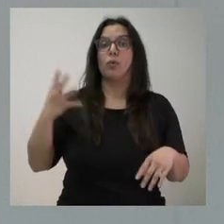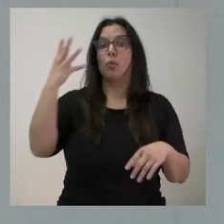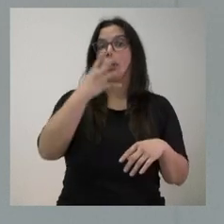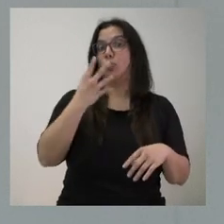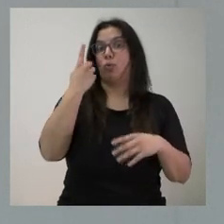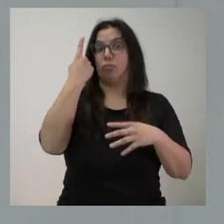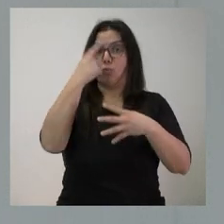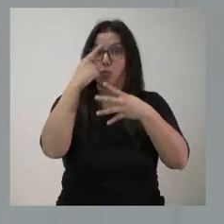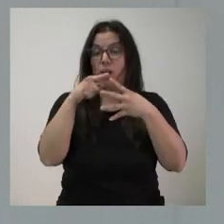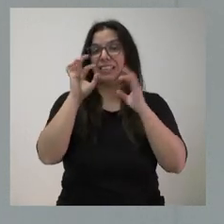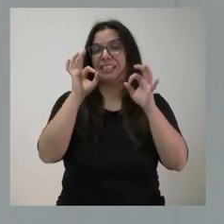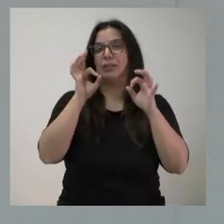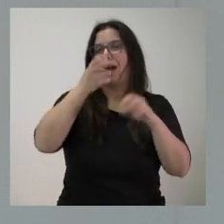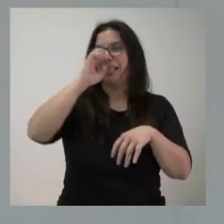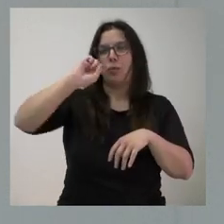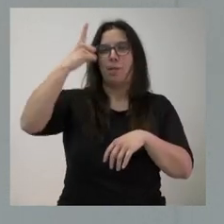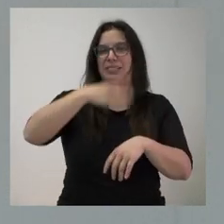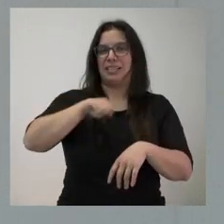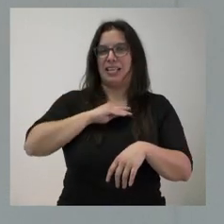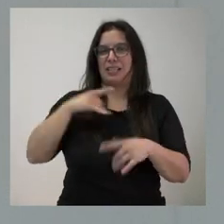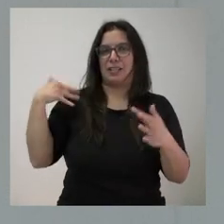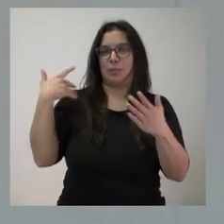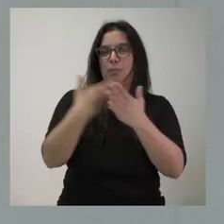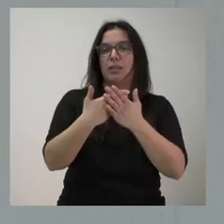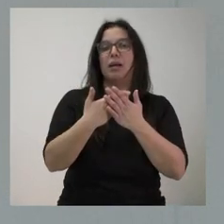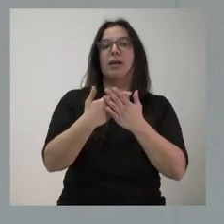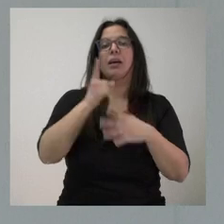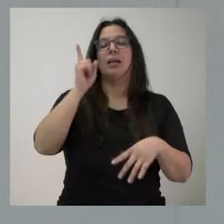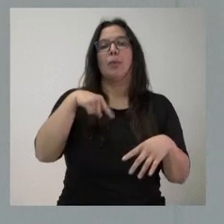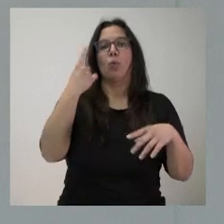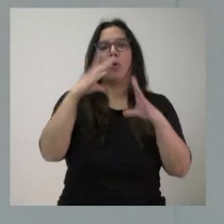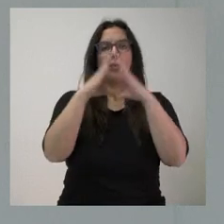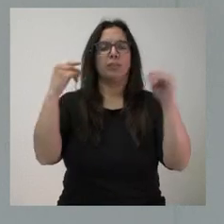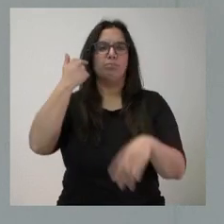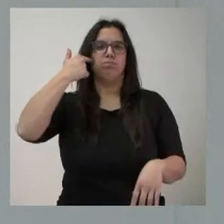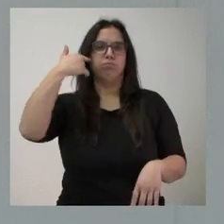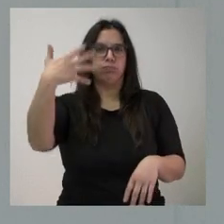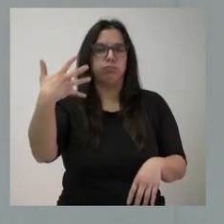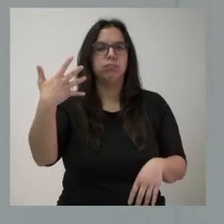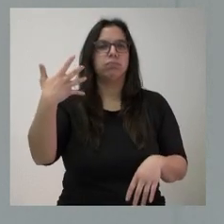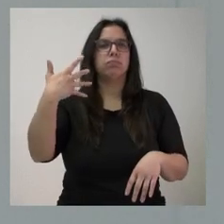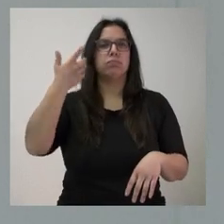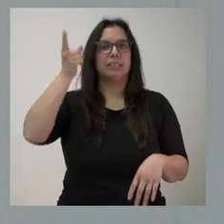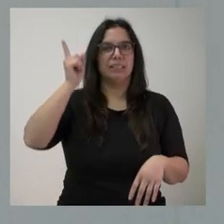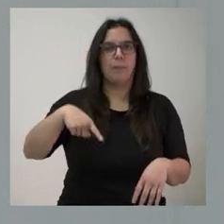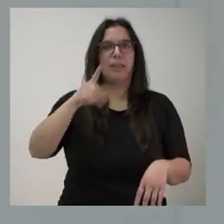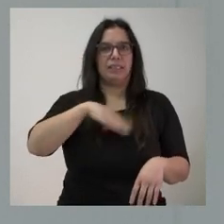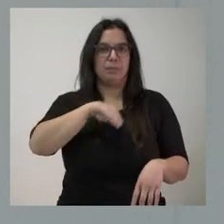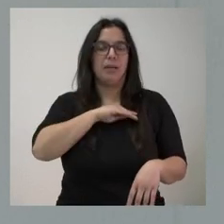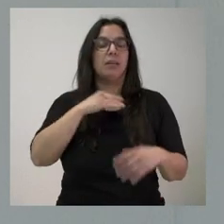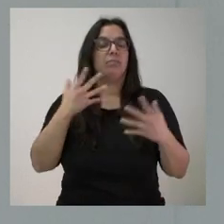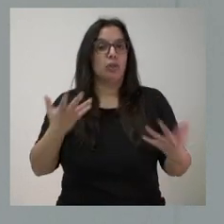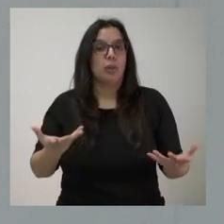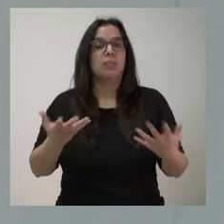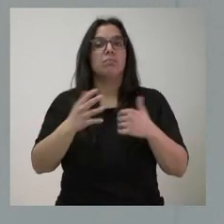antigua de España, donde tenemos una de las universidades con mayor prestigio a nivel también español. Y, desde ese punto